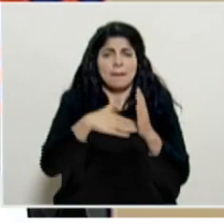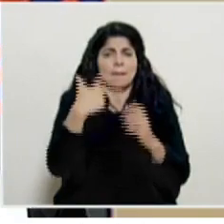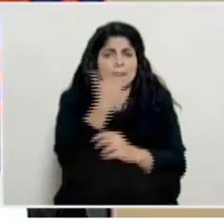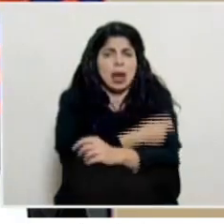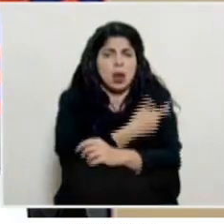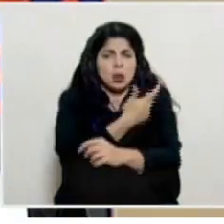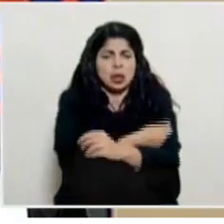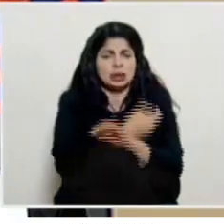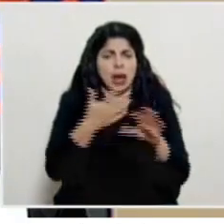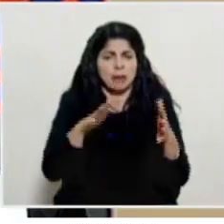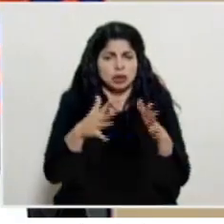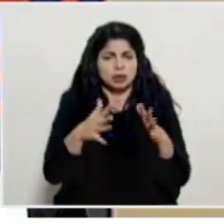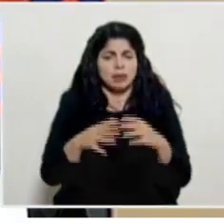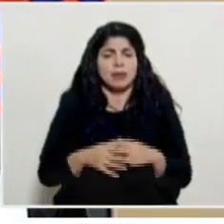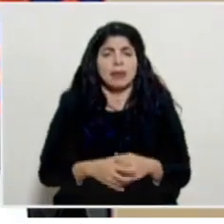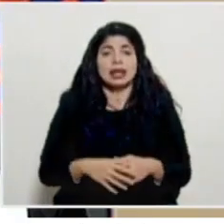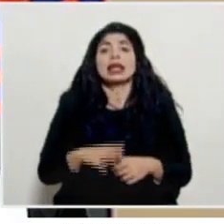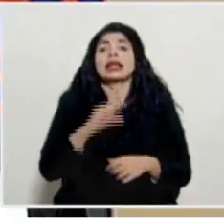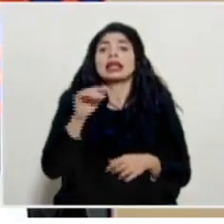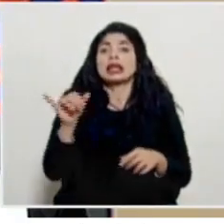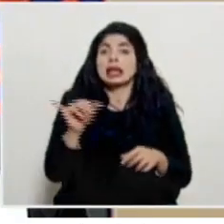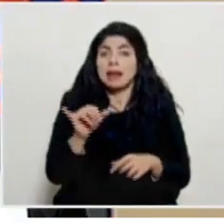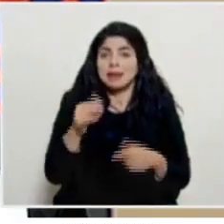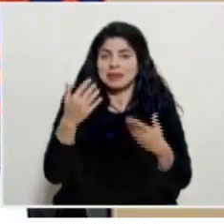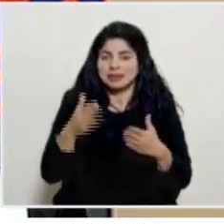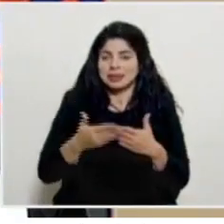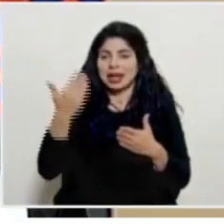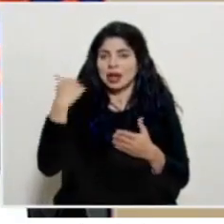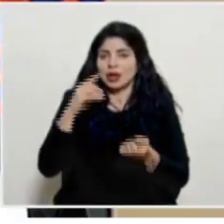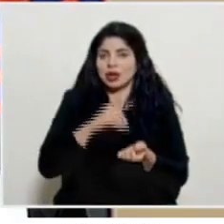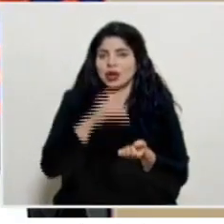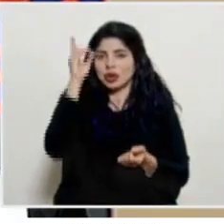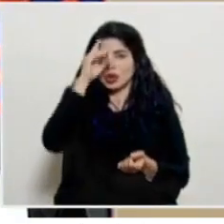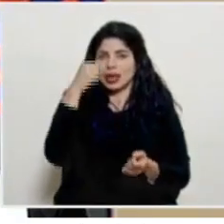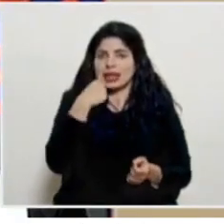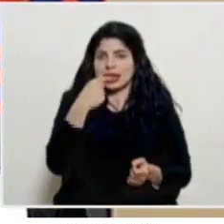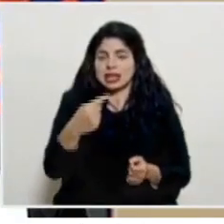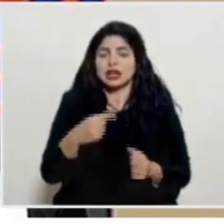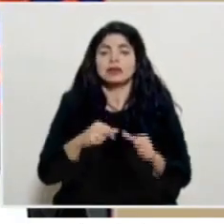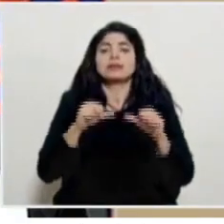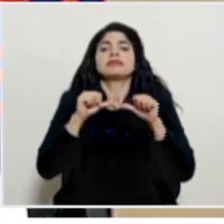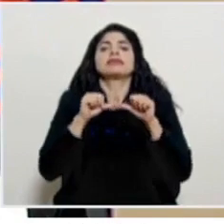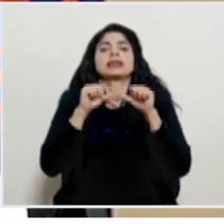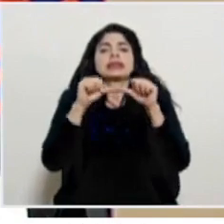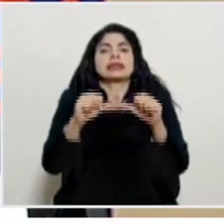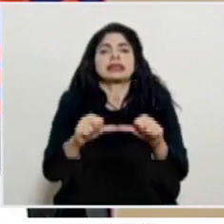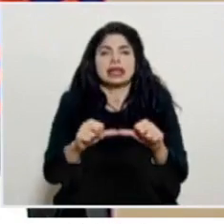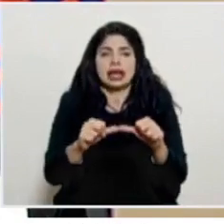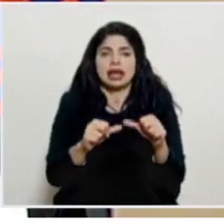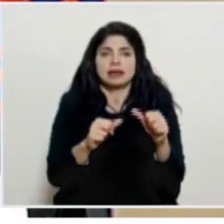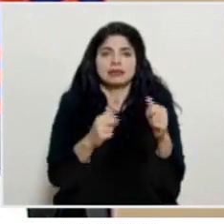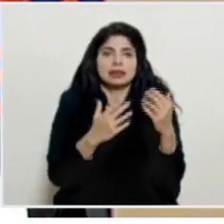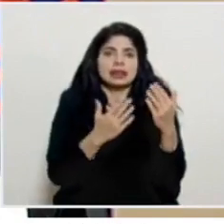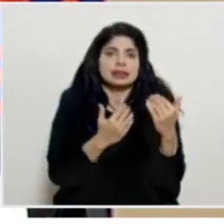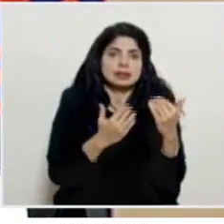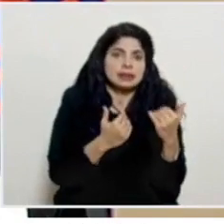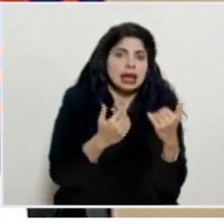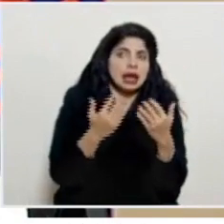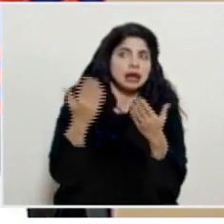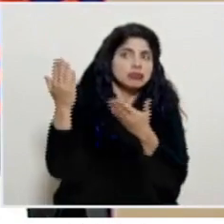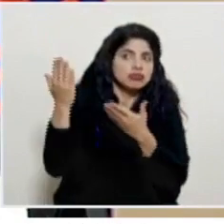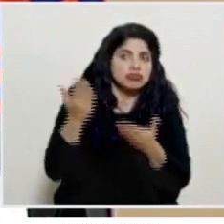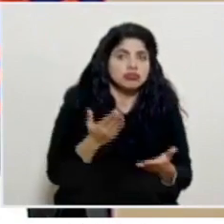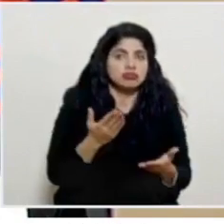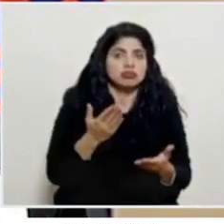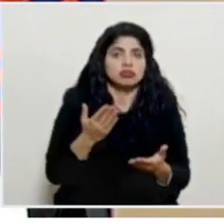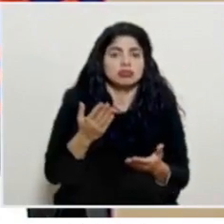aproximadamente y también como ya lo anunció el doctor Salas pues se mantiene la expectativa del ingreso